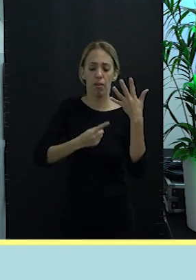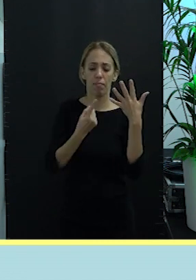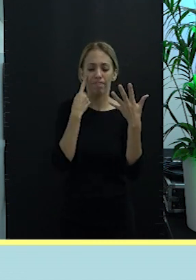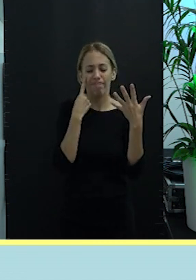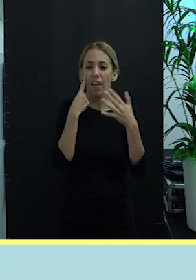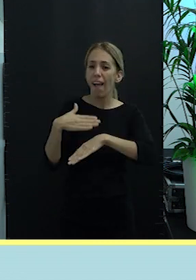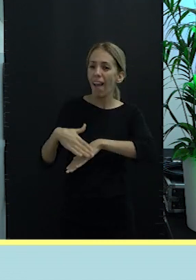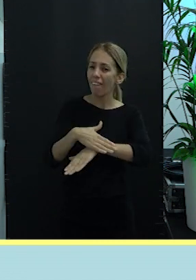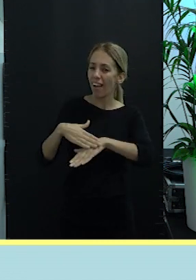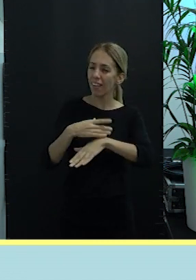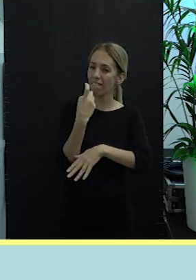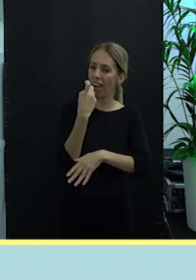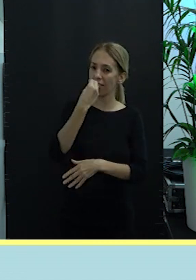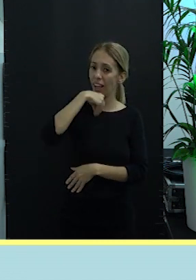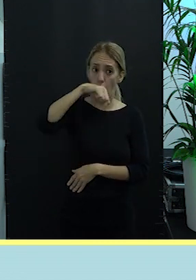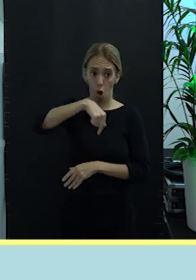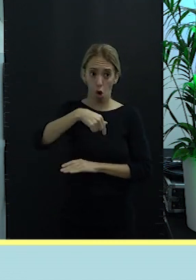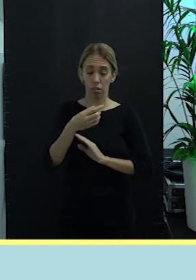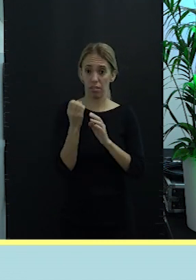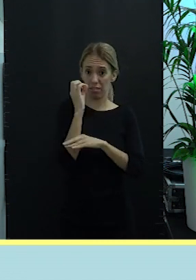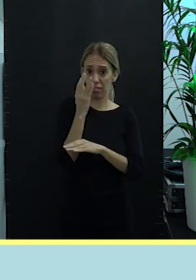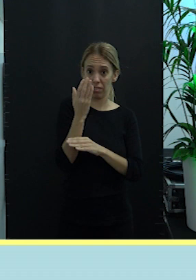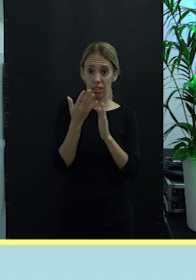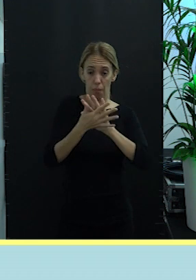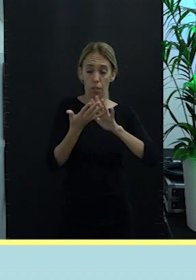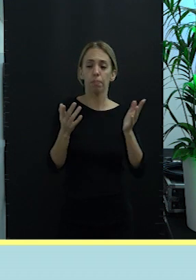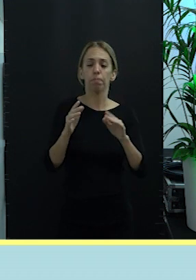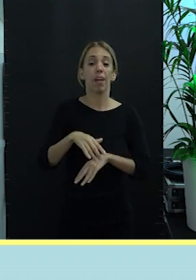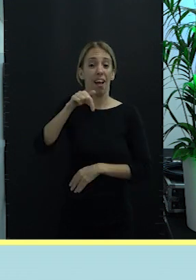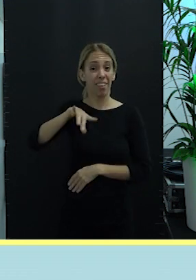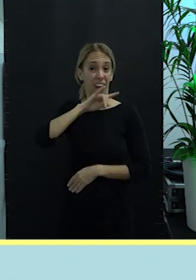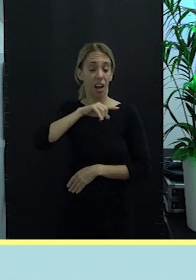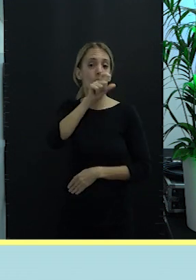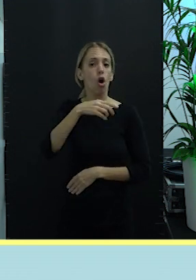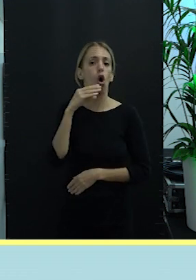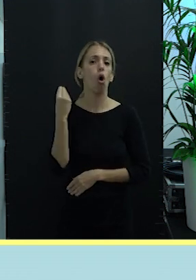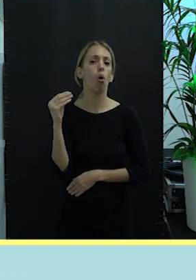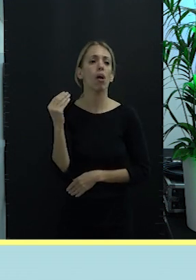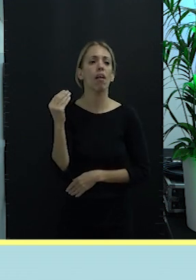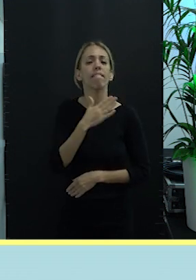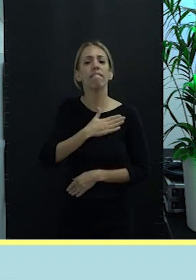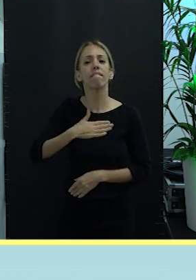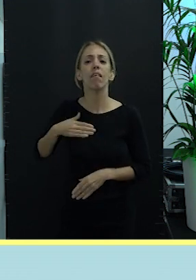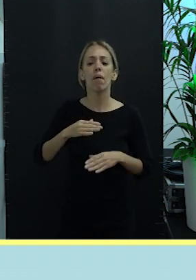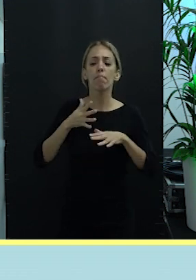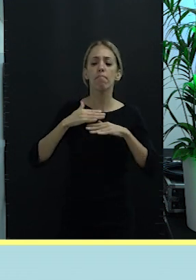de la que todos han oído hoy hablar. Los pibes en Canarias, ¿dónde se forman para ser marineros?